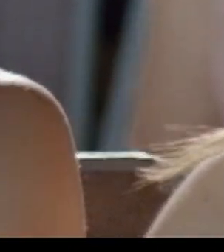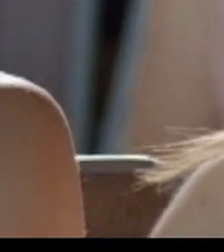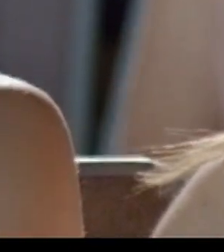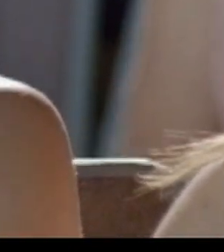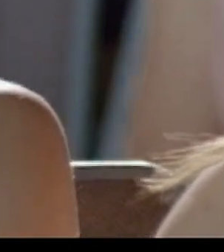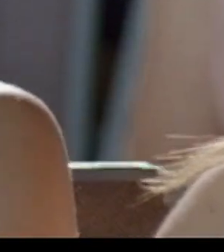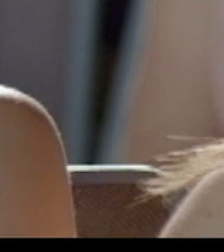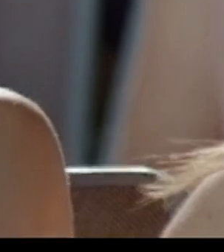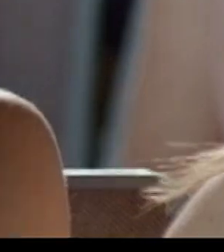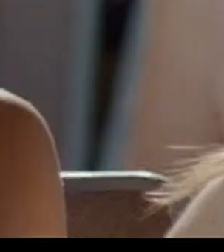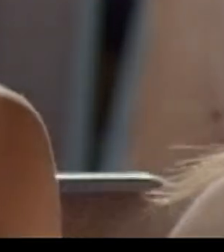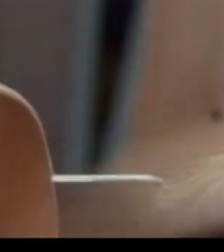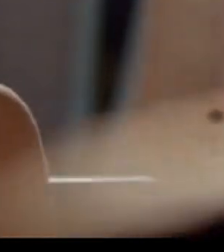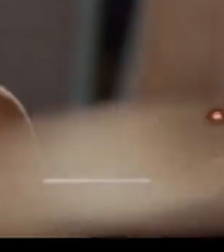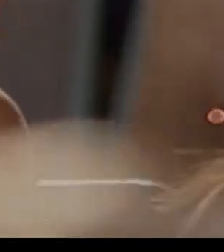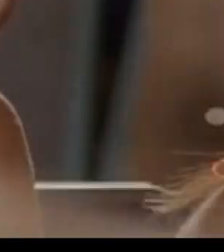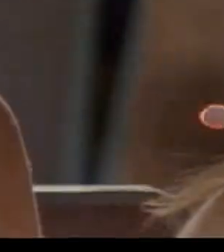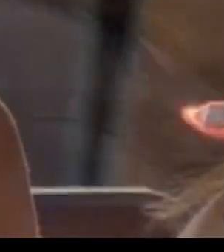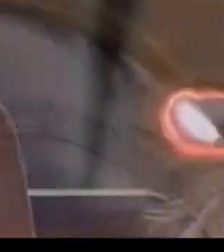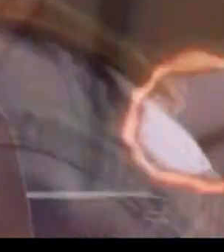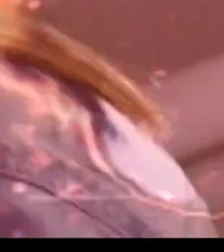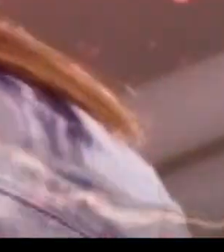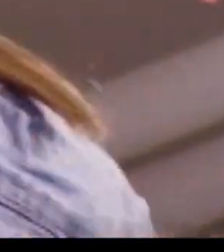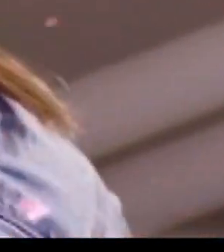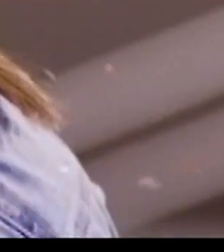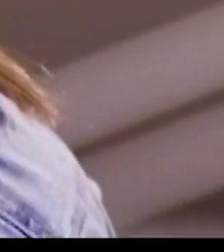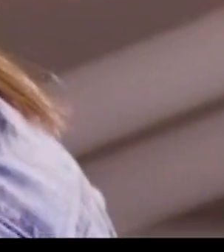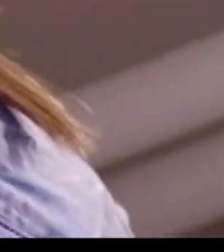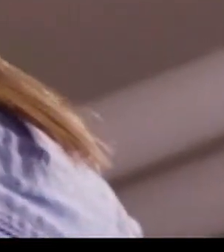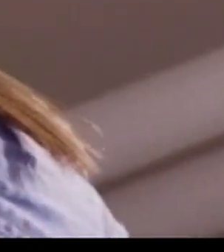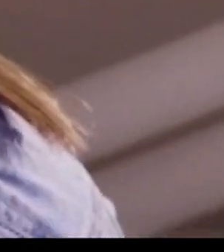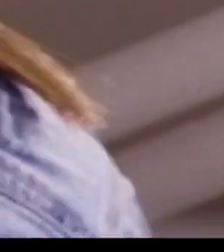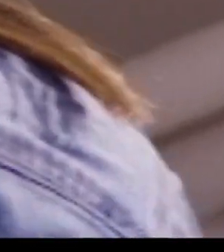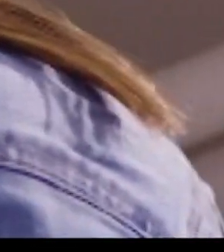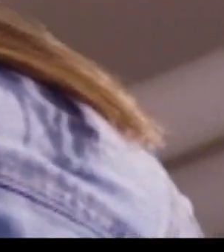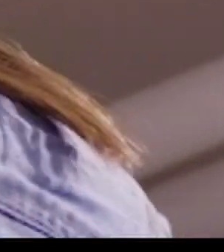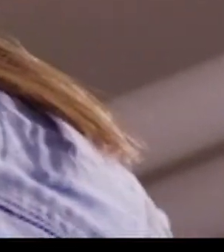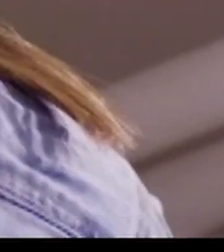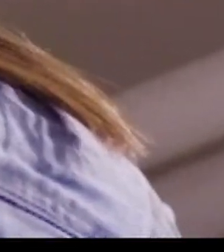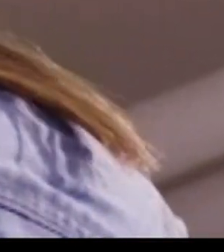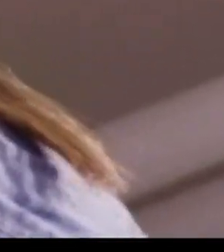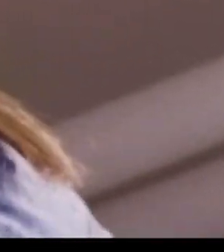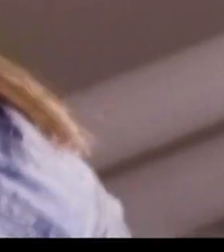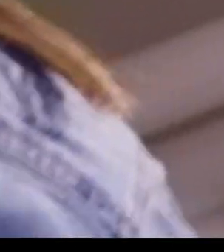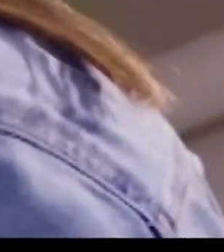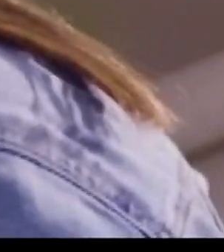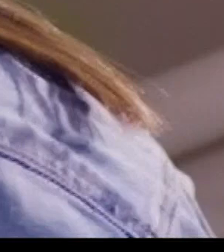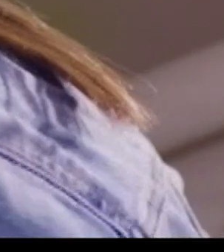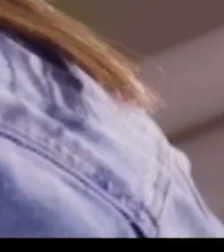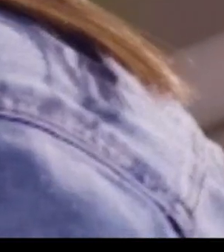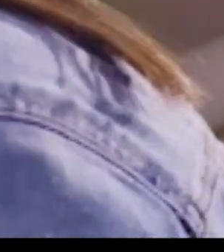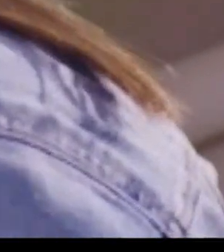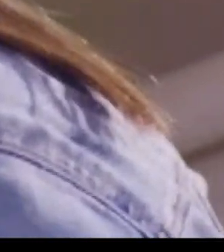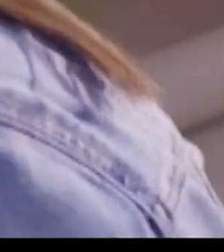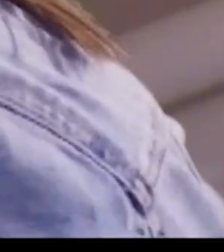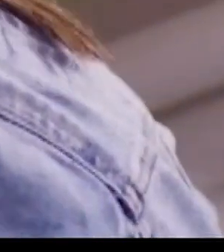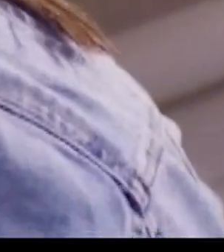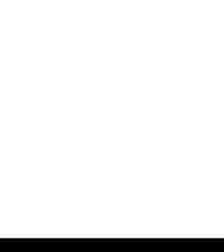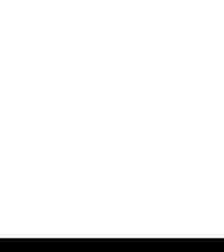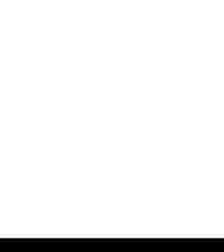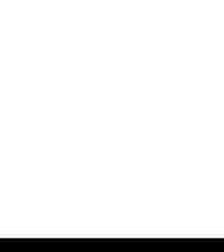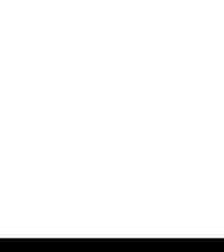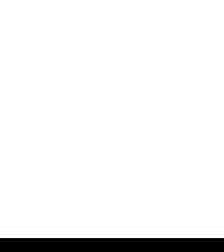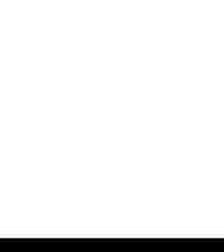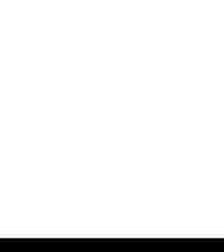Pero como siempre, me perdí el mejor momento. Porque esta, esta sí soy yo. Y no estoy para nada orgullosa.